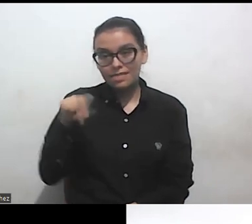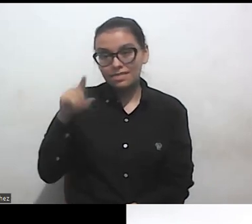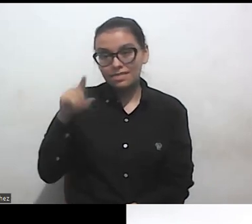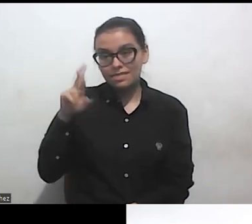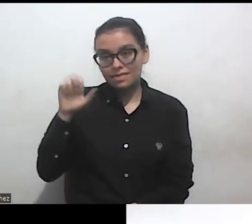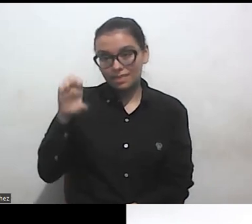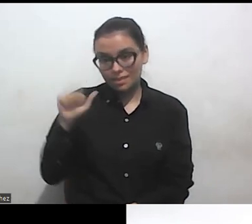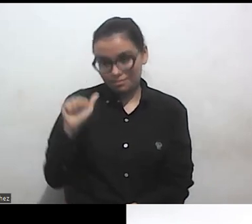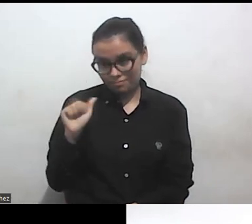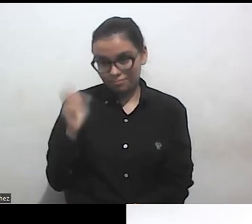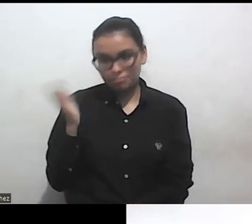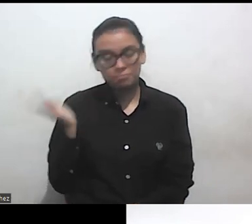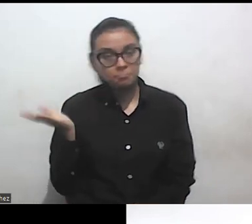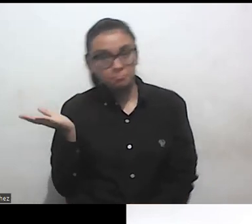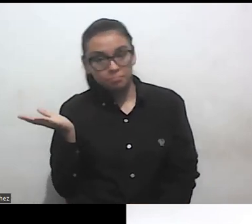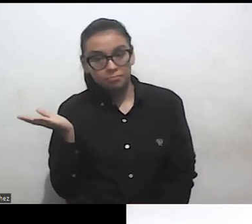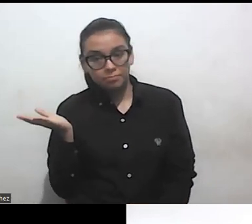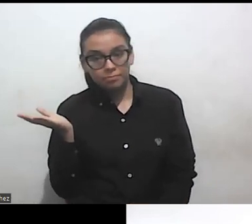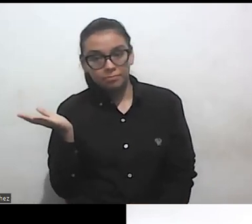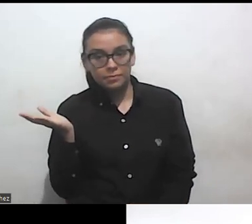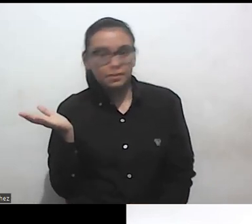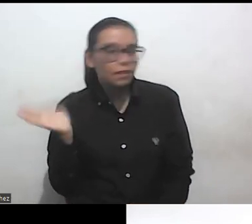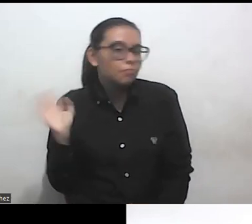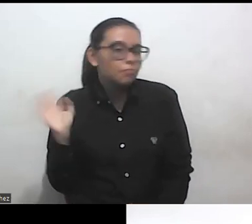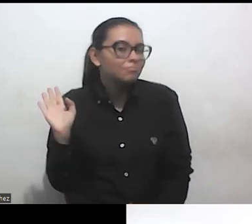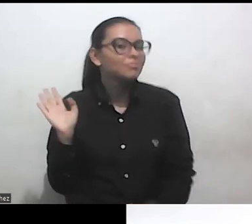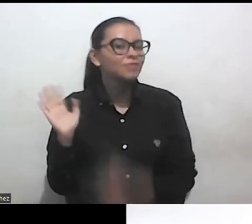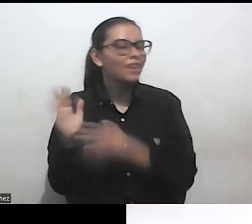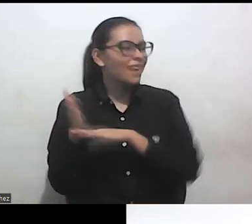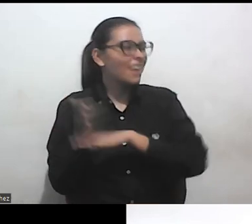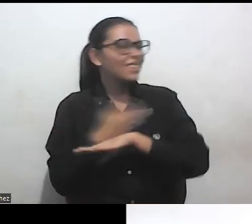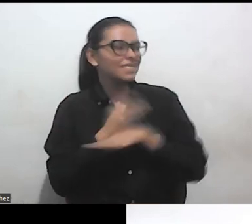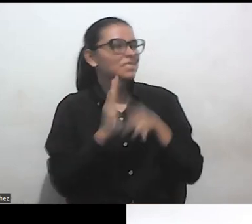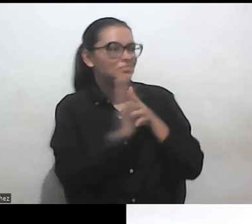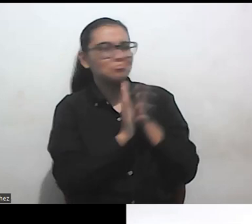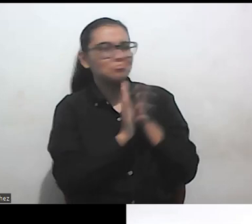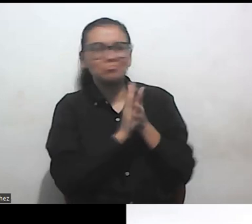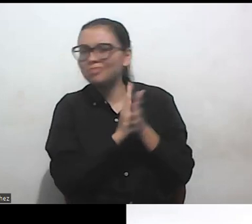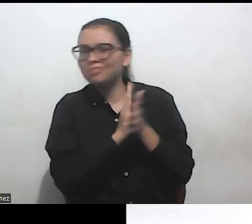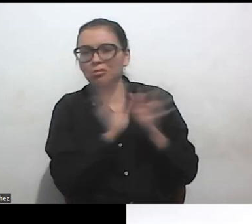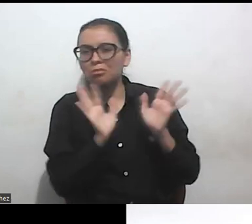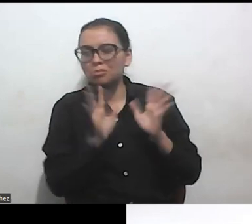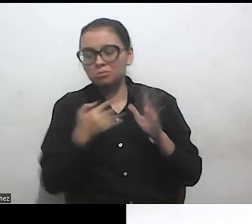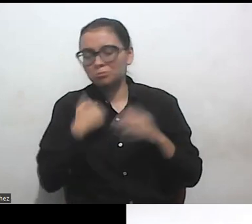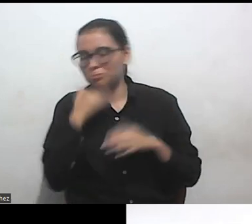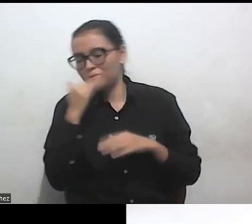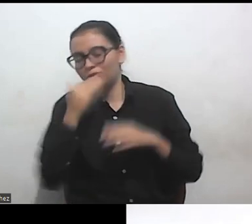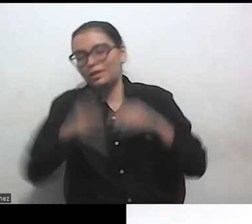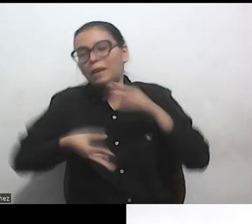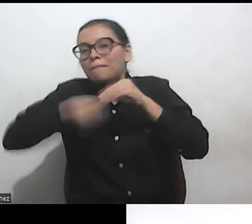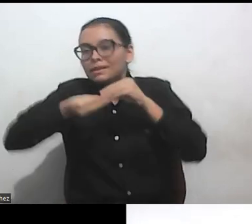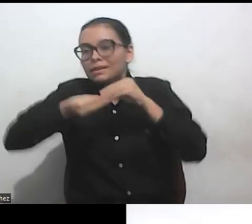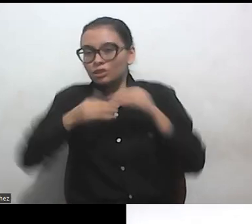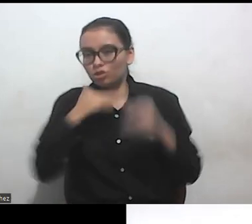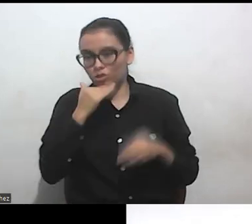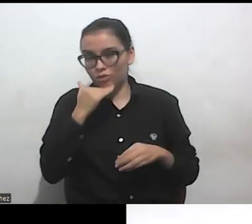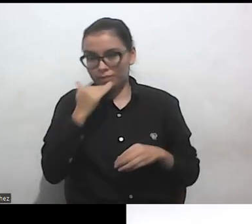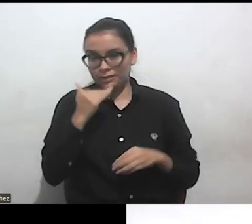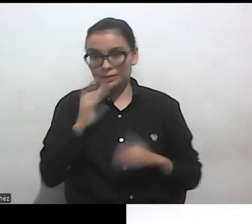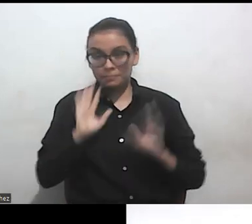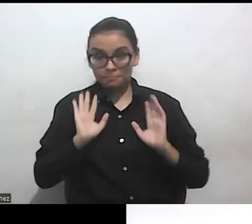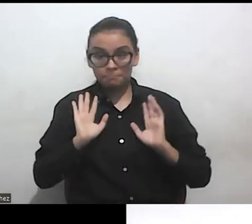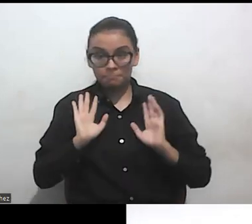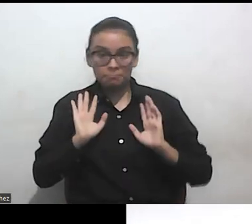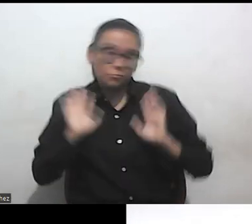Pues, no sé, ya dijiste bastante, Daniela, no sé qué más agrego. Bien. Solamente que nada,